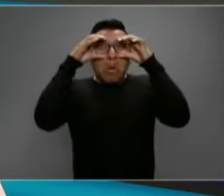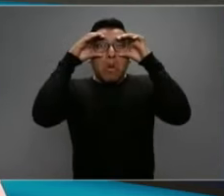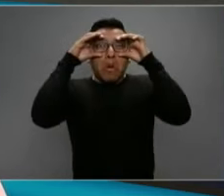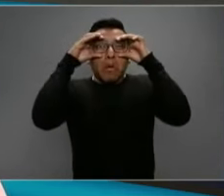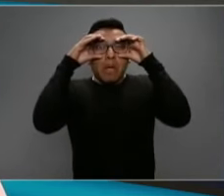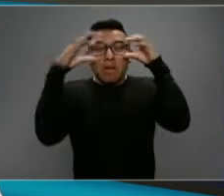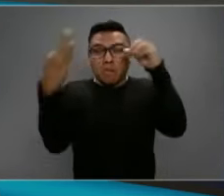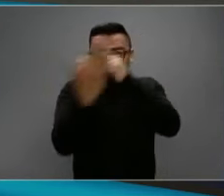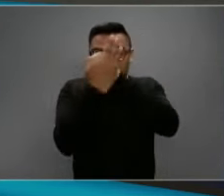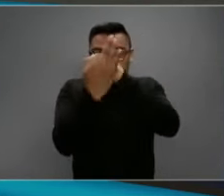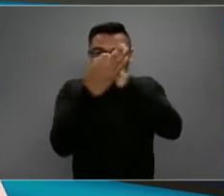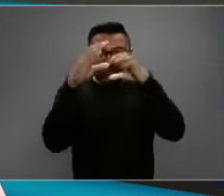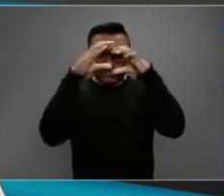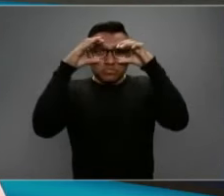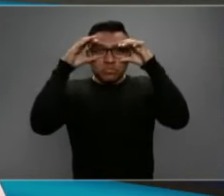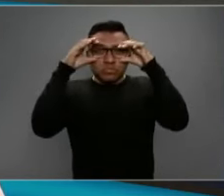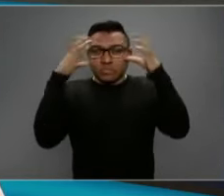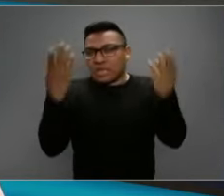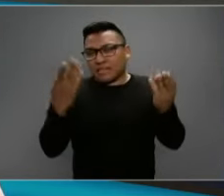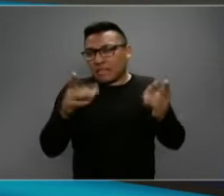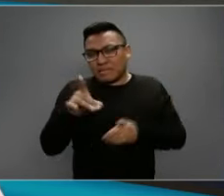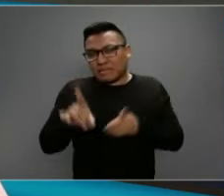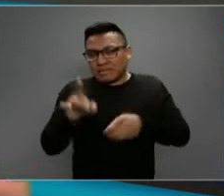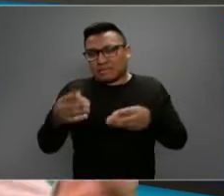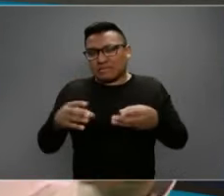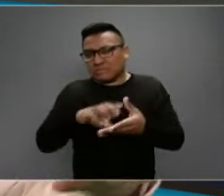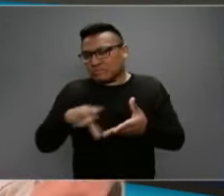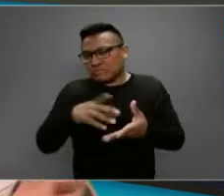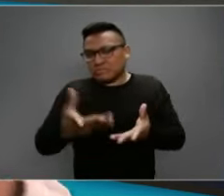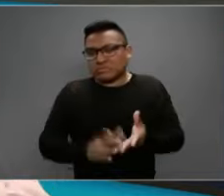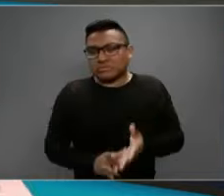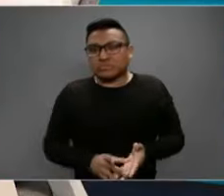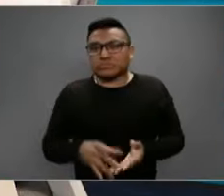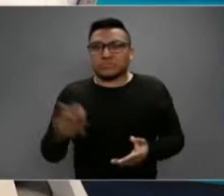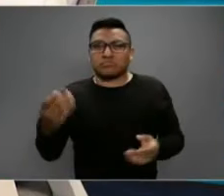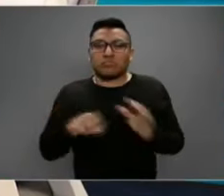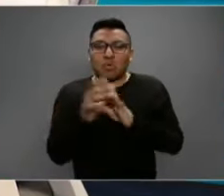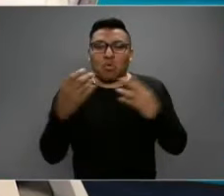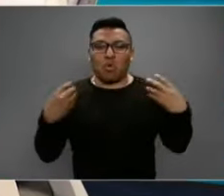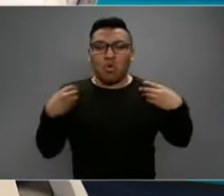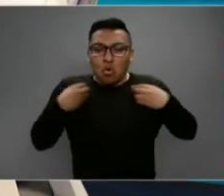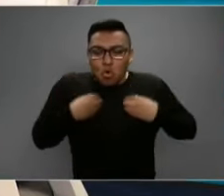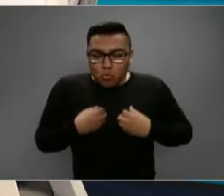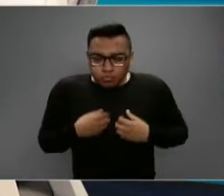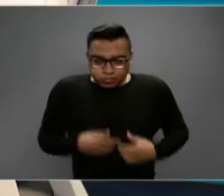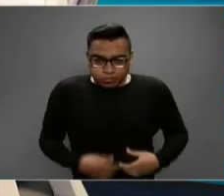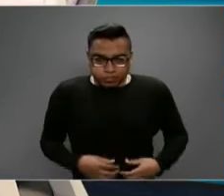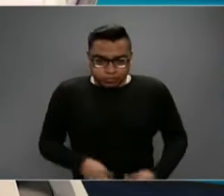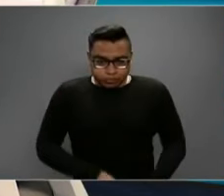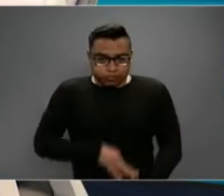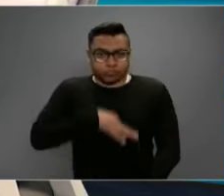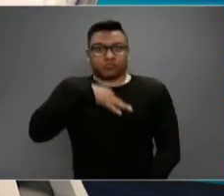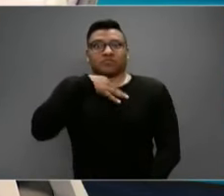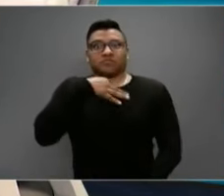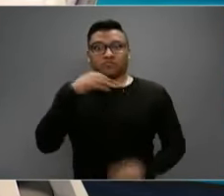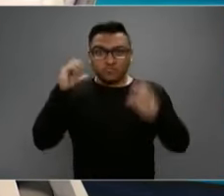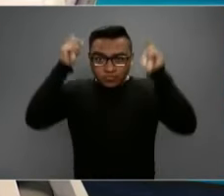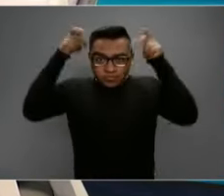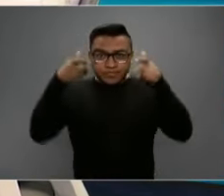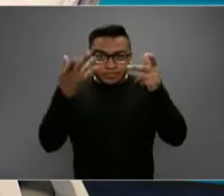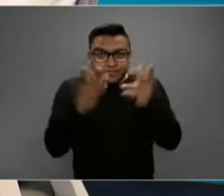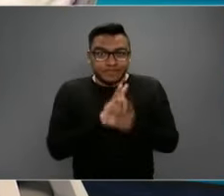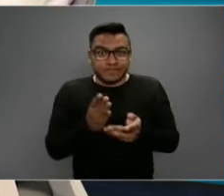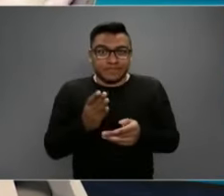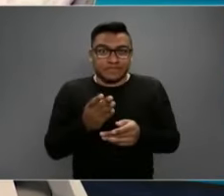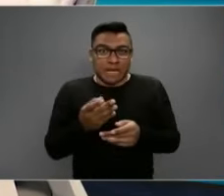dependiendo de las compras que se estén haciendo. Batas impermeables, pueden ser desechables